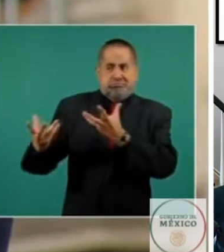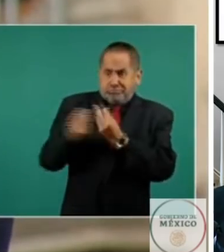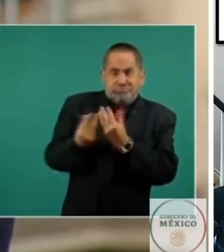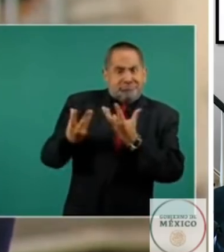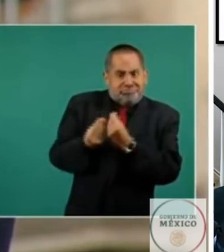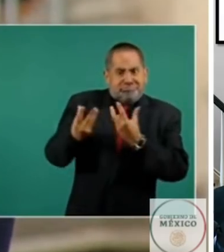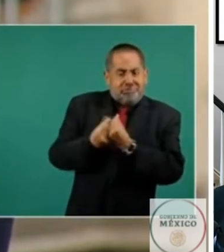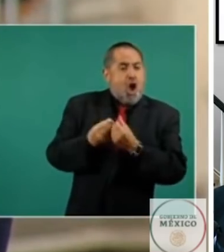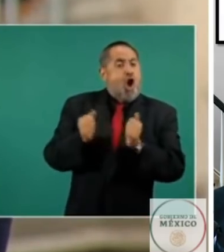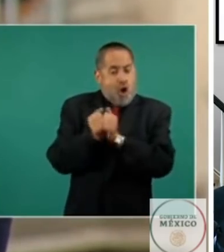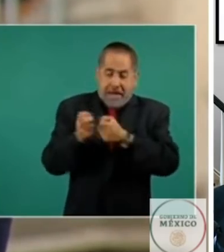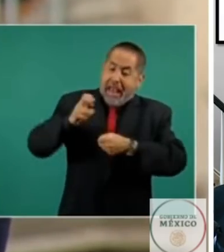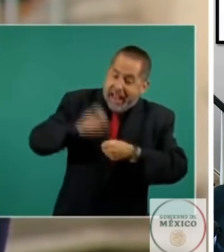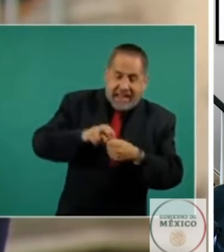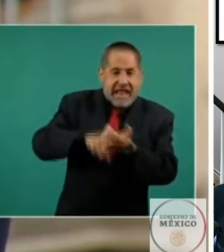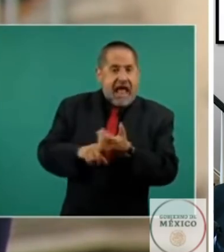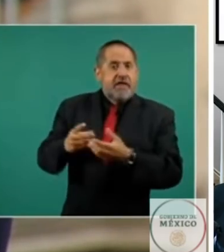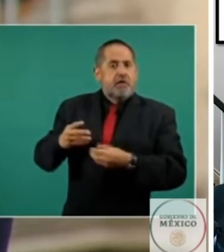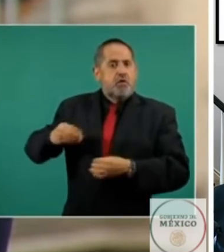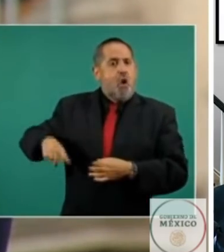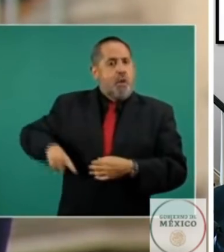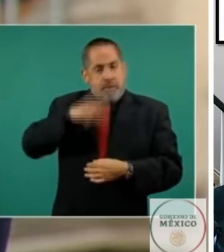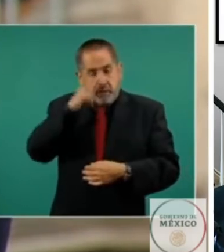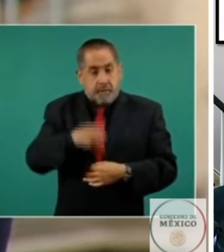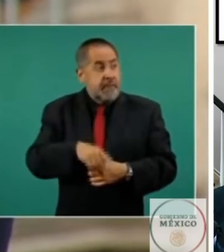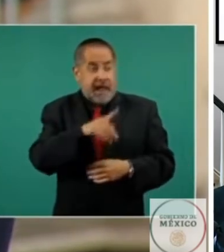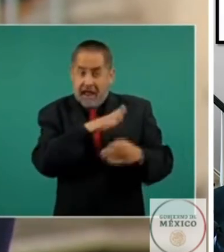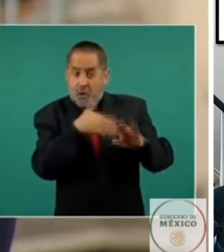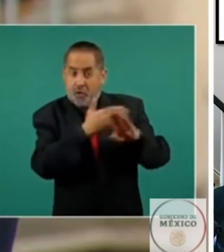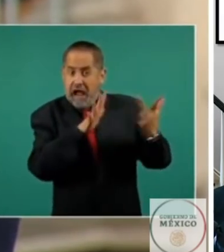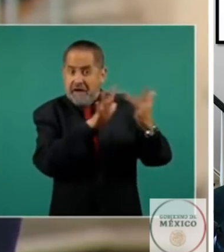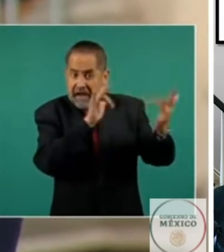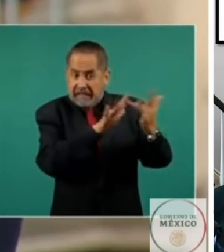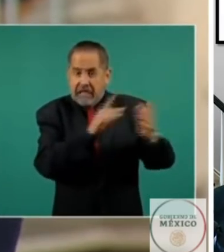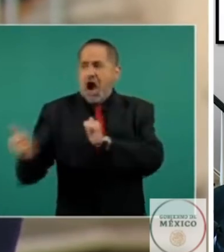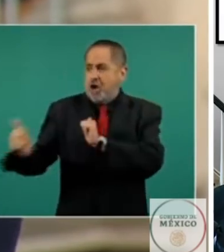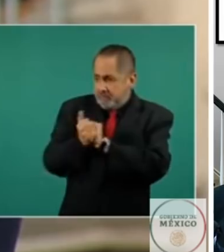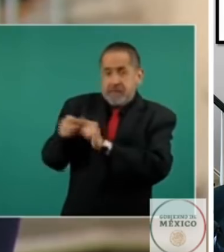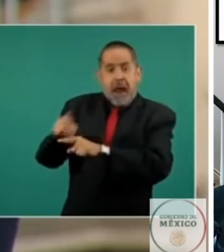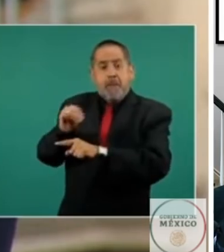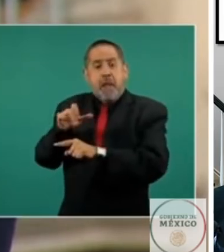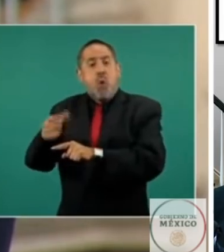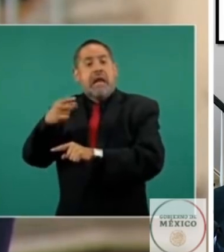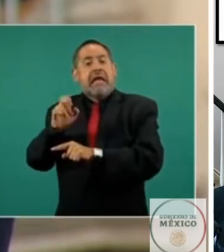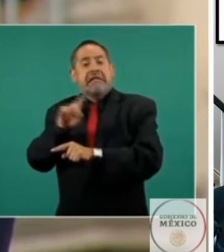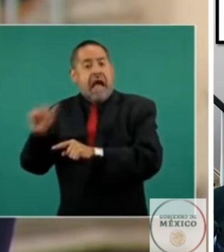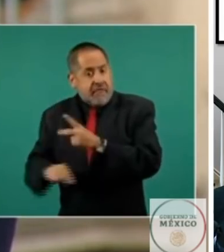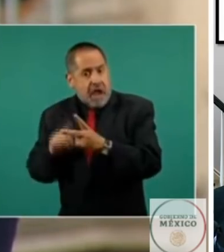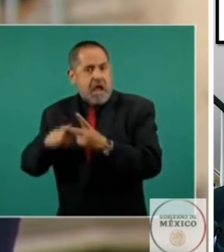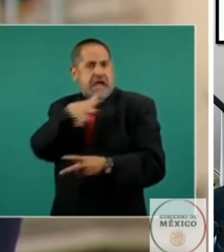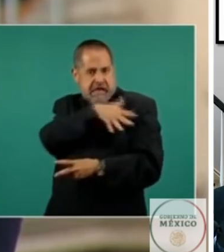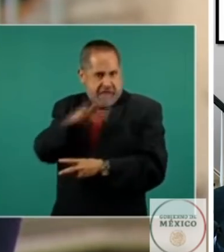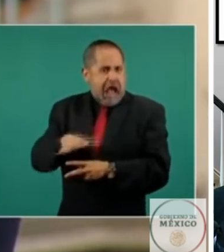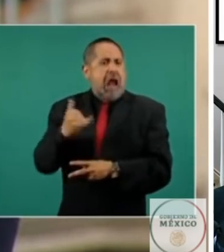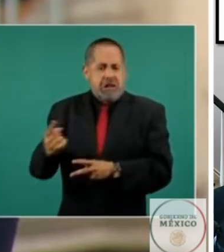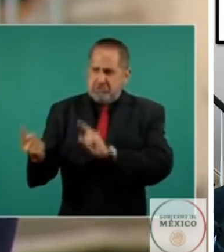En la guerra contra los franceses, sirvieron al ejército mexicano los hermanos Manuel y Rafael de Quesada y Loinaz, general y